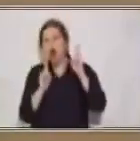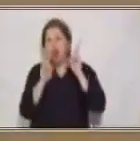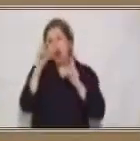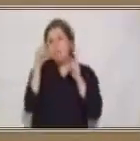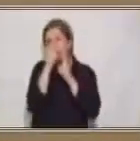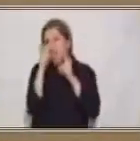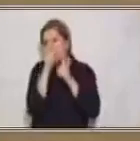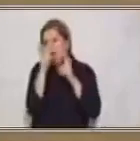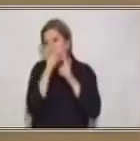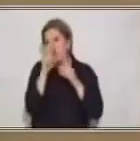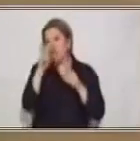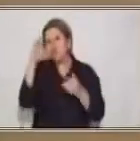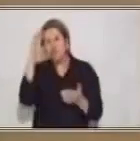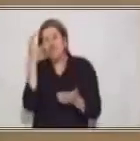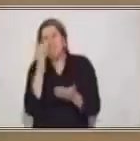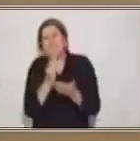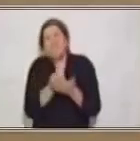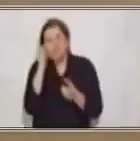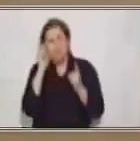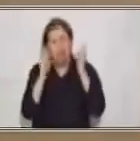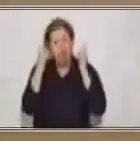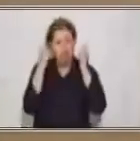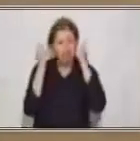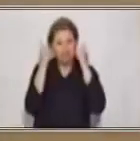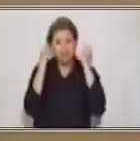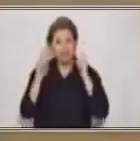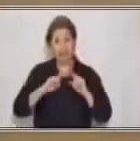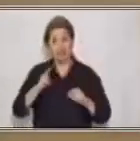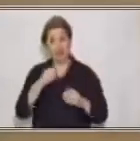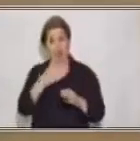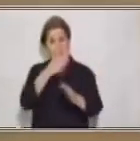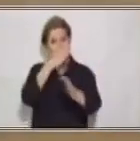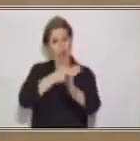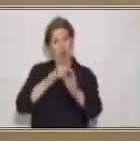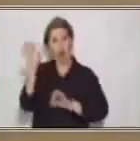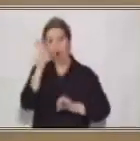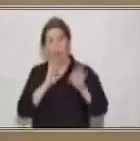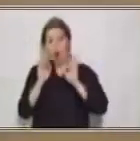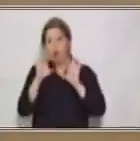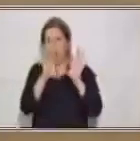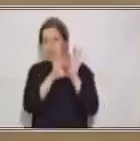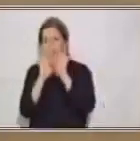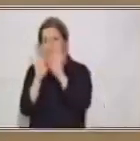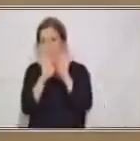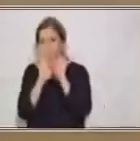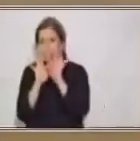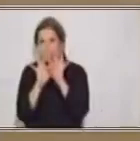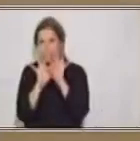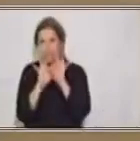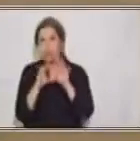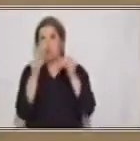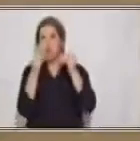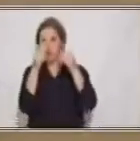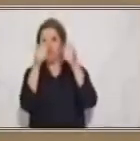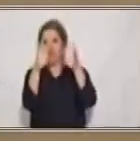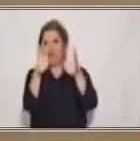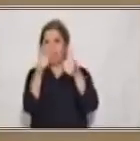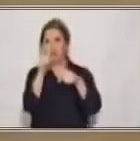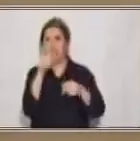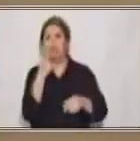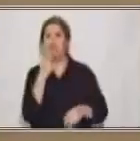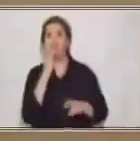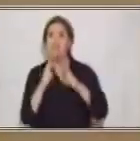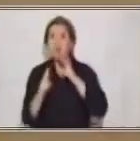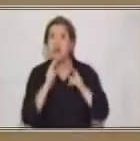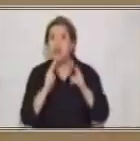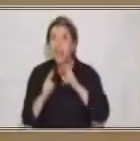creen? ¿Qué va aquí será una preposición o será una conjunción? Muy bien, si me dijeron que aquí